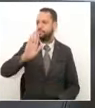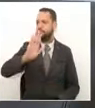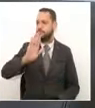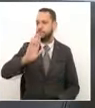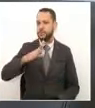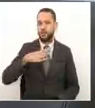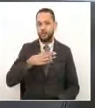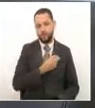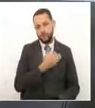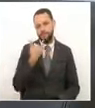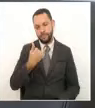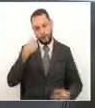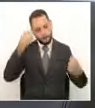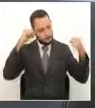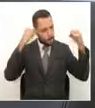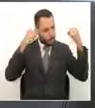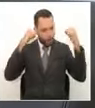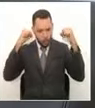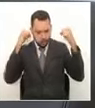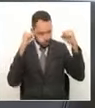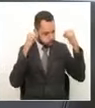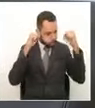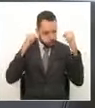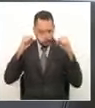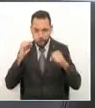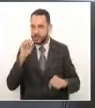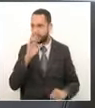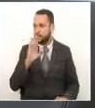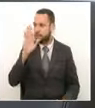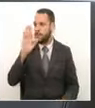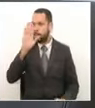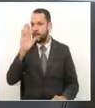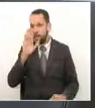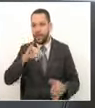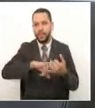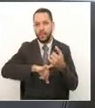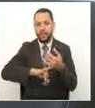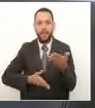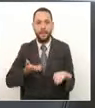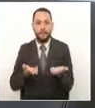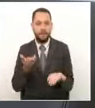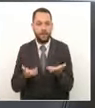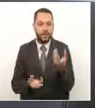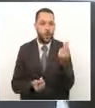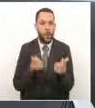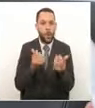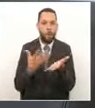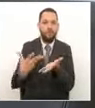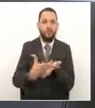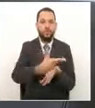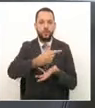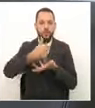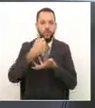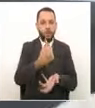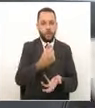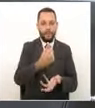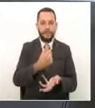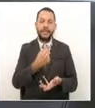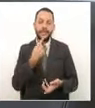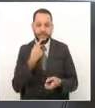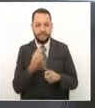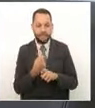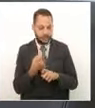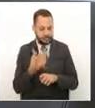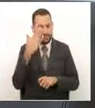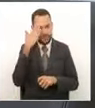preocupados. Todas las rentas del departamento dependen del consumo y precisamente la situación económica está complicadita y hacia